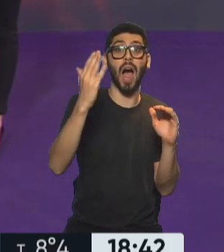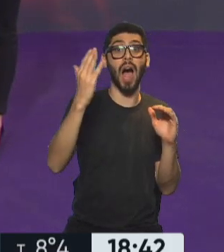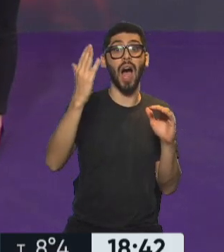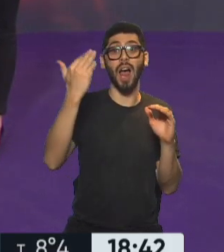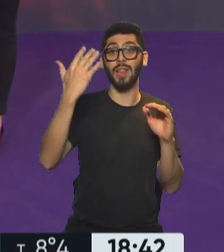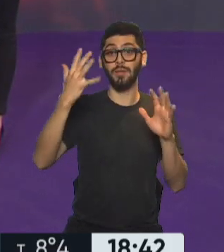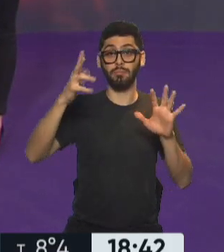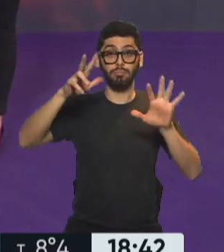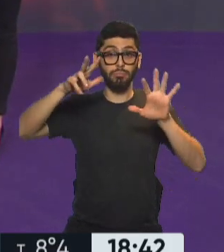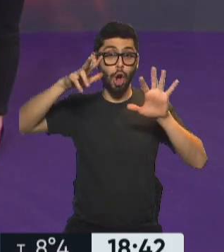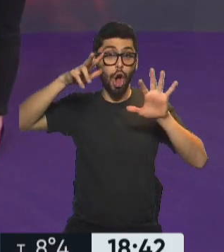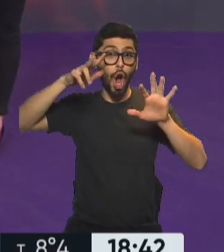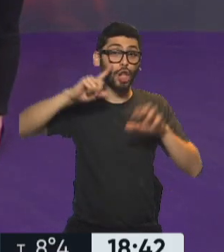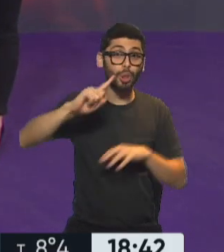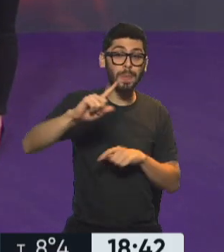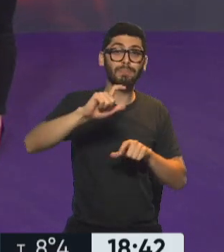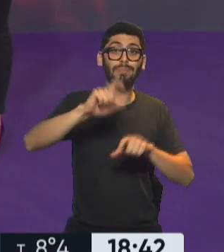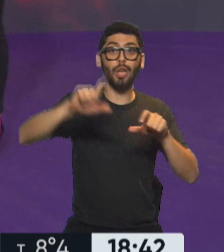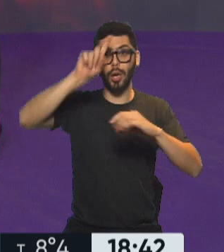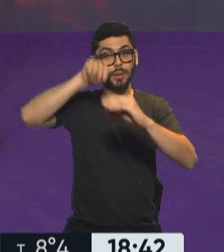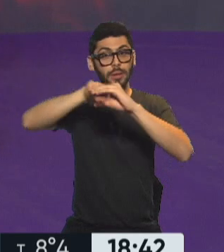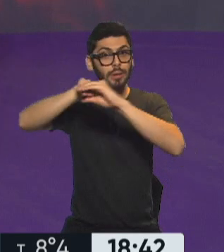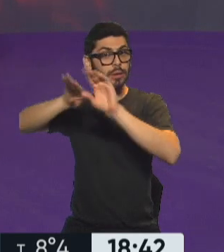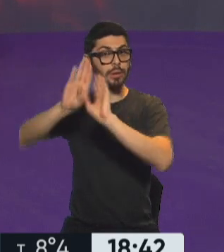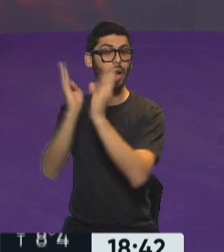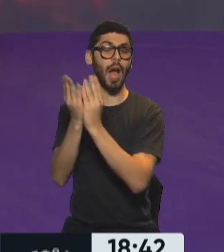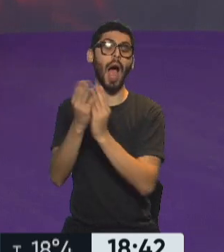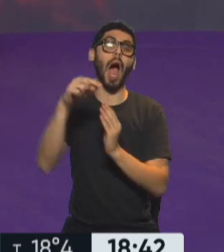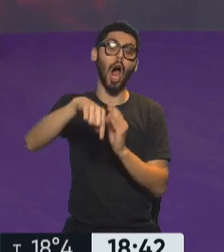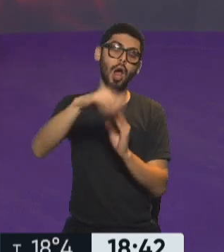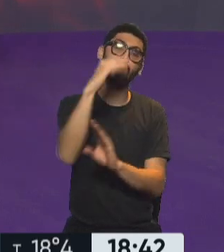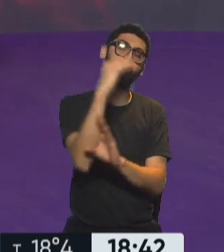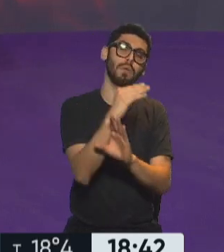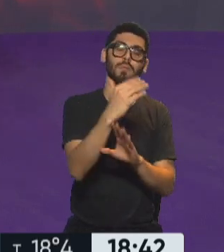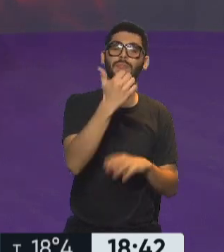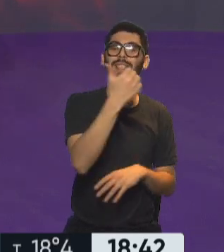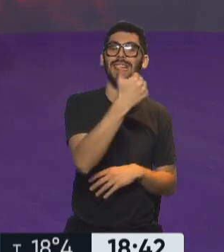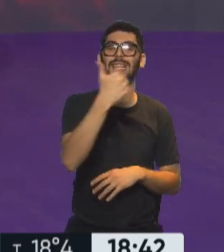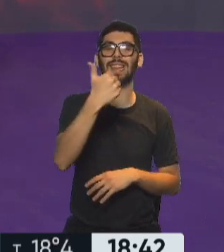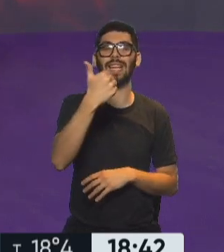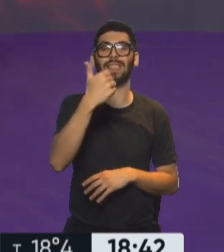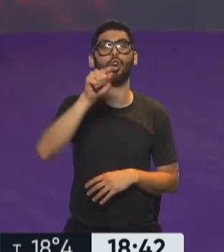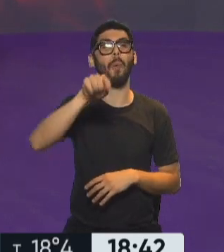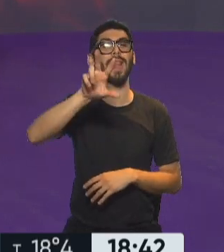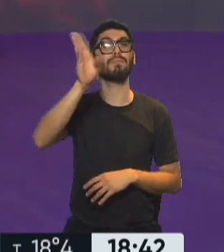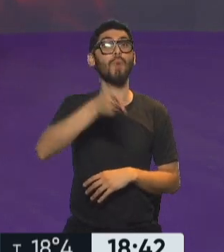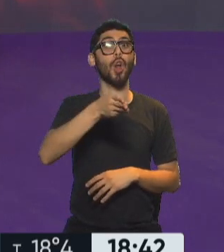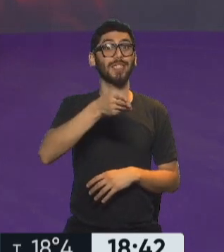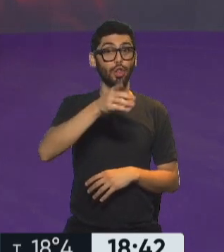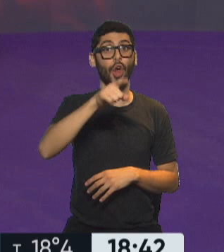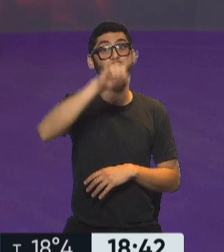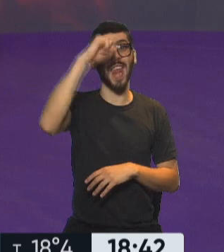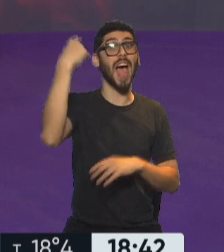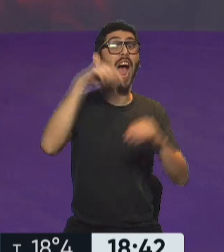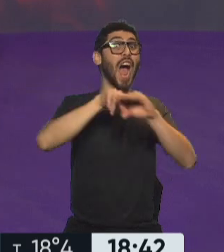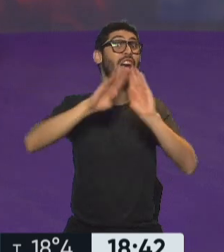personas internadas en unidades de terapia intensiva y ahora estamos hablando de un 66,3% de utilización de camas UTI